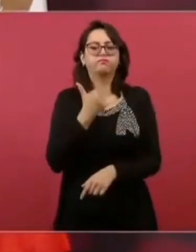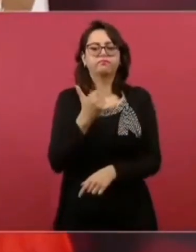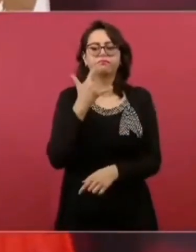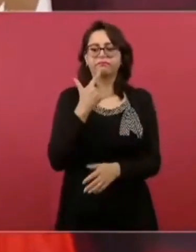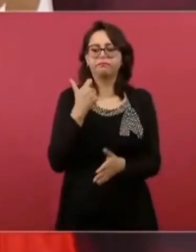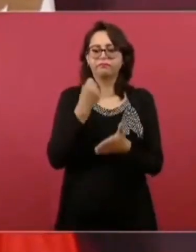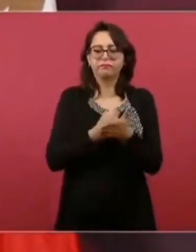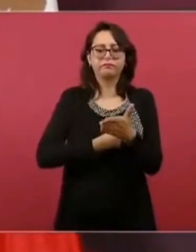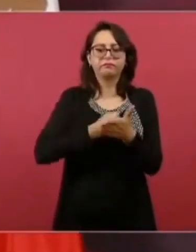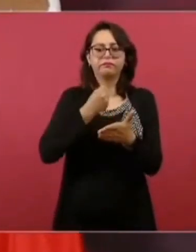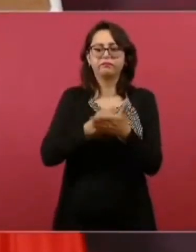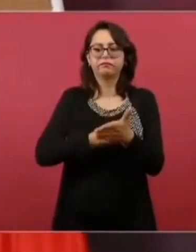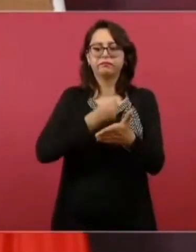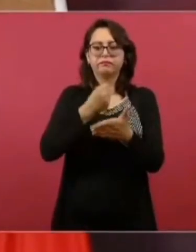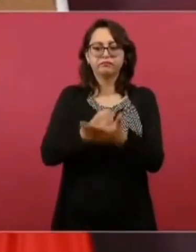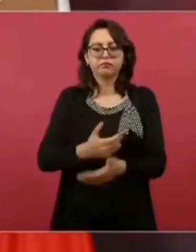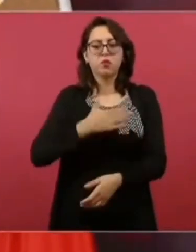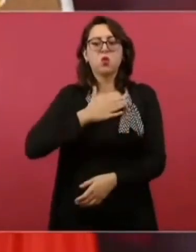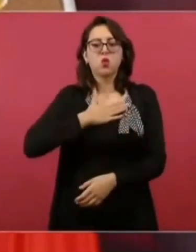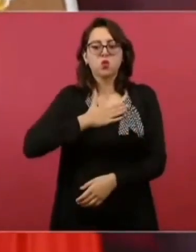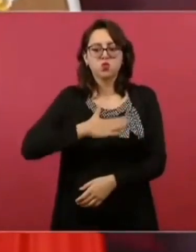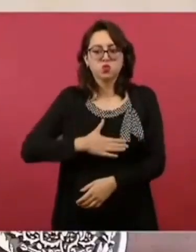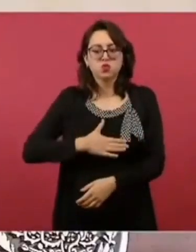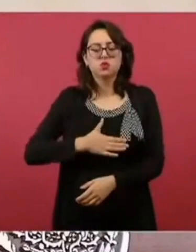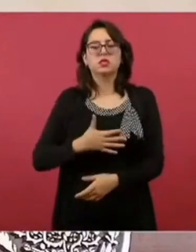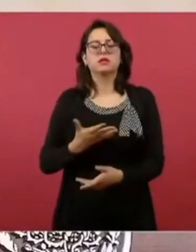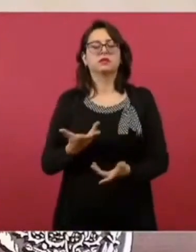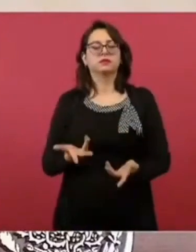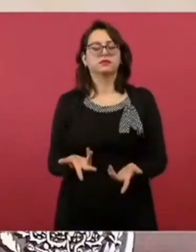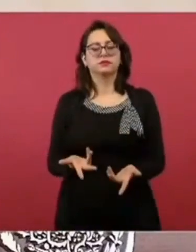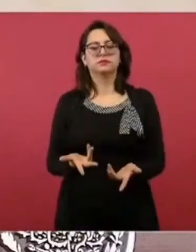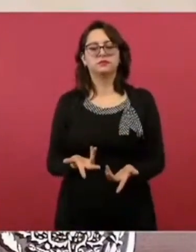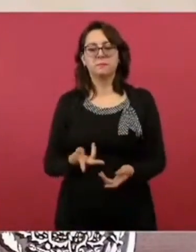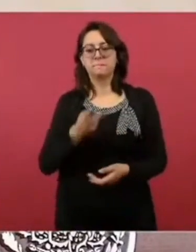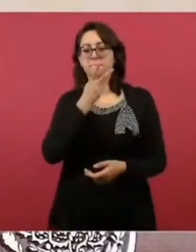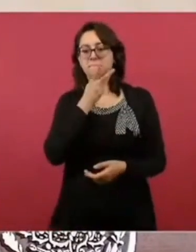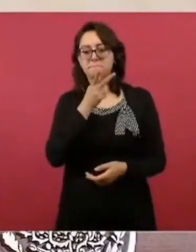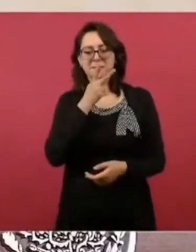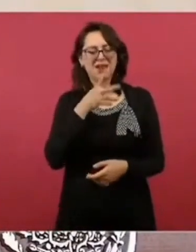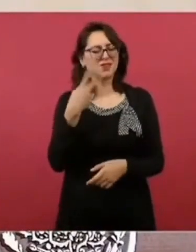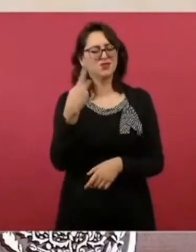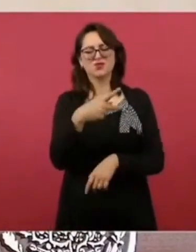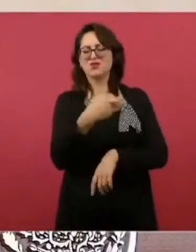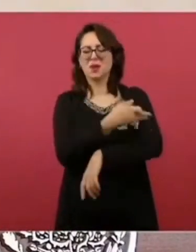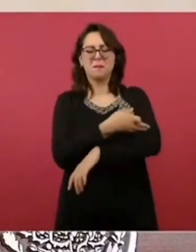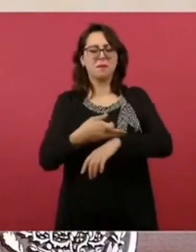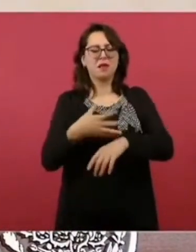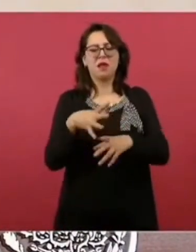justicia. Su papá, toda su familia.